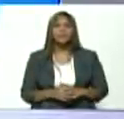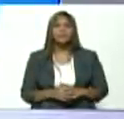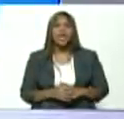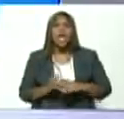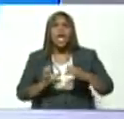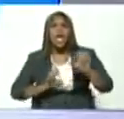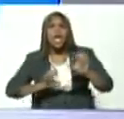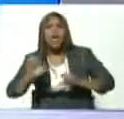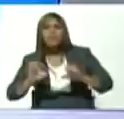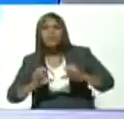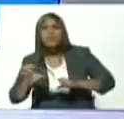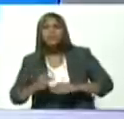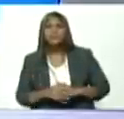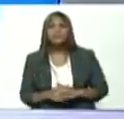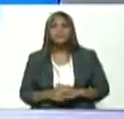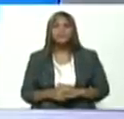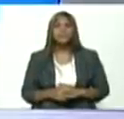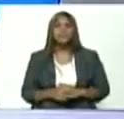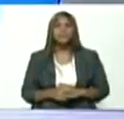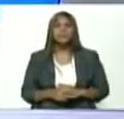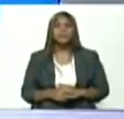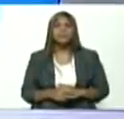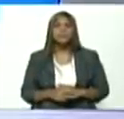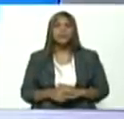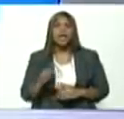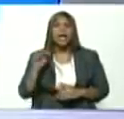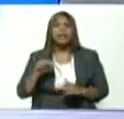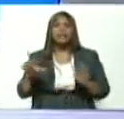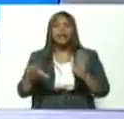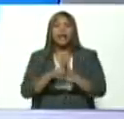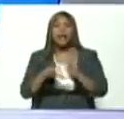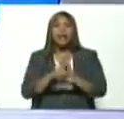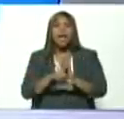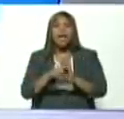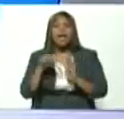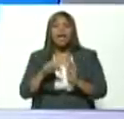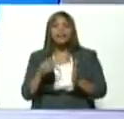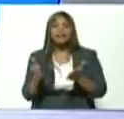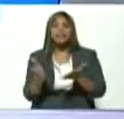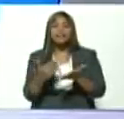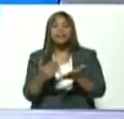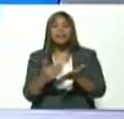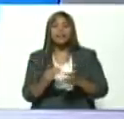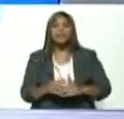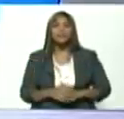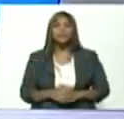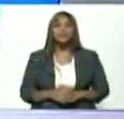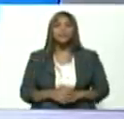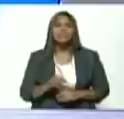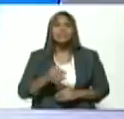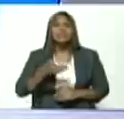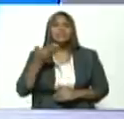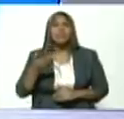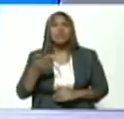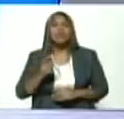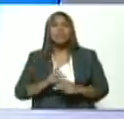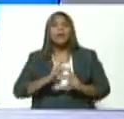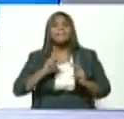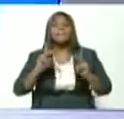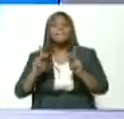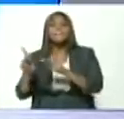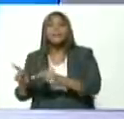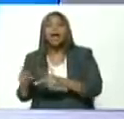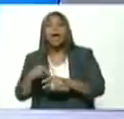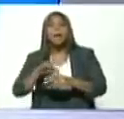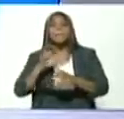revisamos esta ley este libro sagrado el plan de la patria dos mil